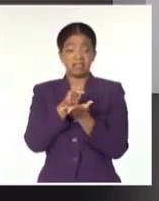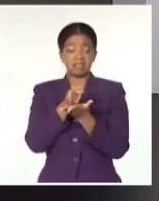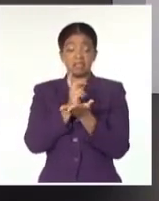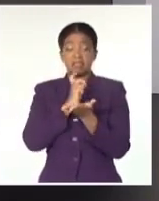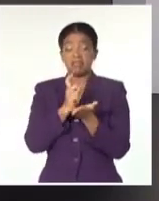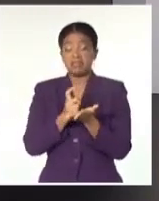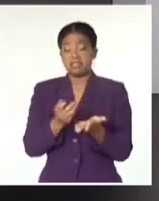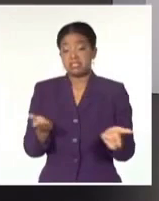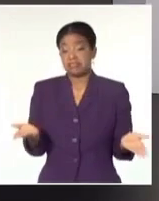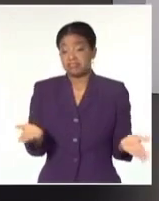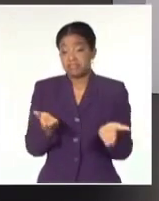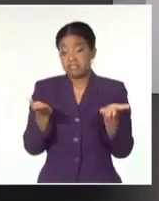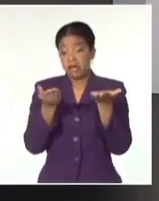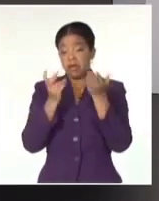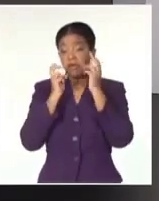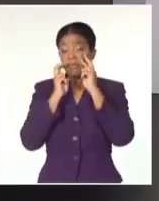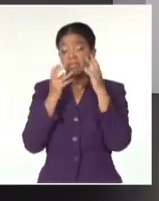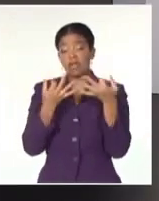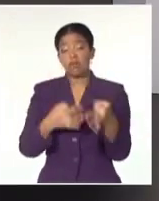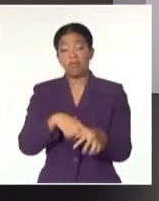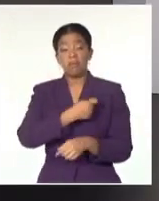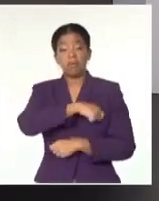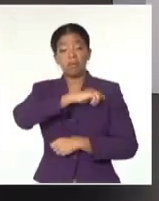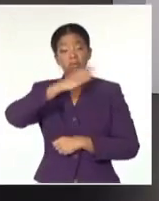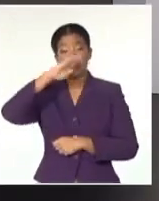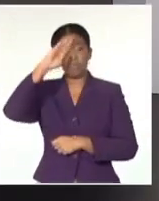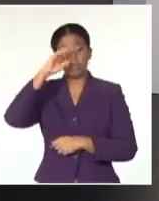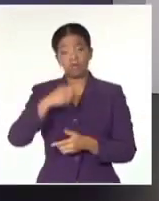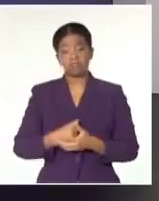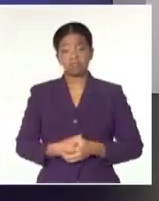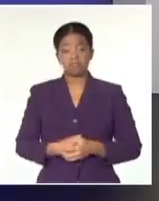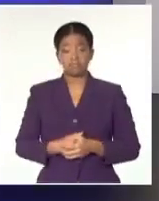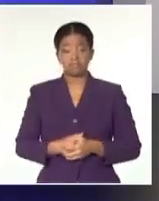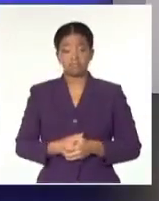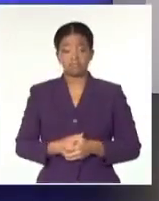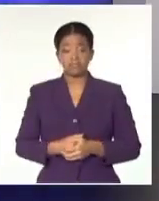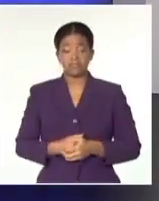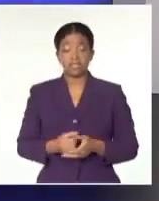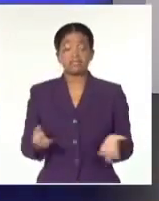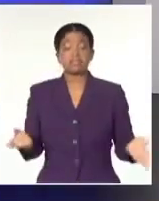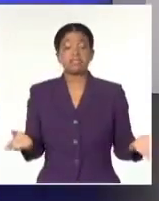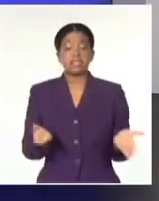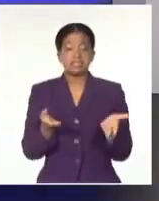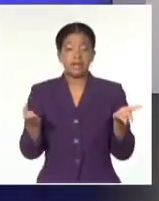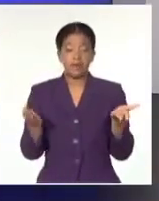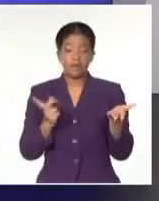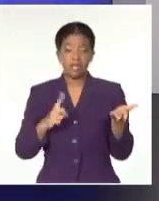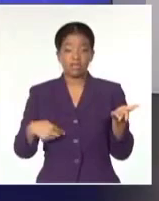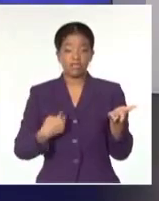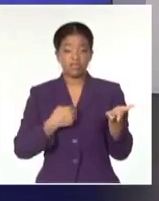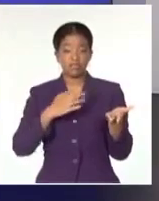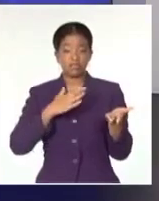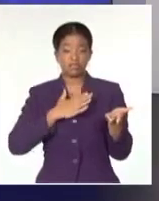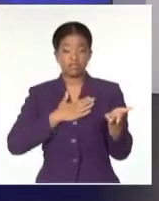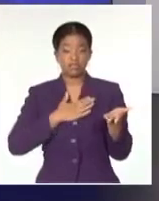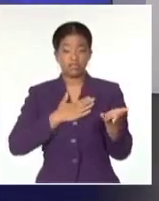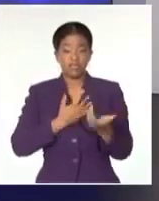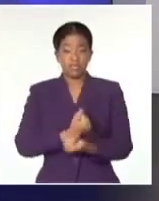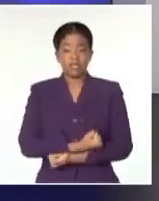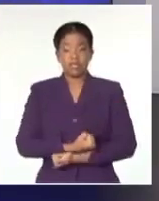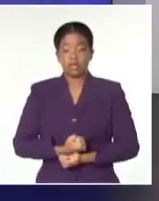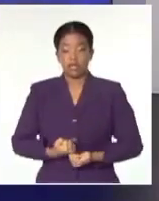y para la vida normal de nosotros los cubanos. Desarrollarnos por nosotros mismos y con nuestros propios esfuerzos